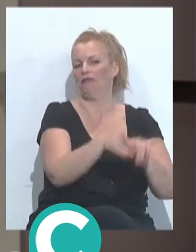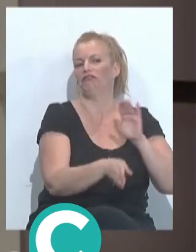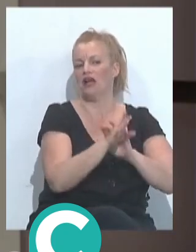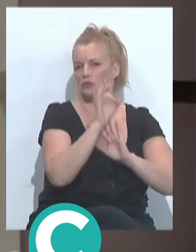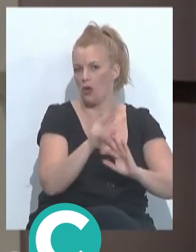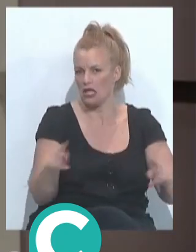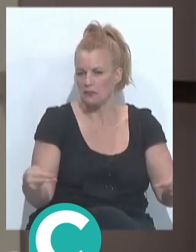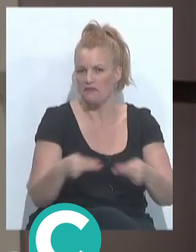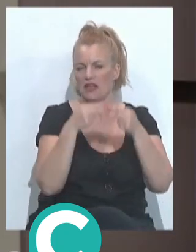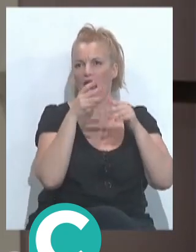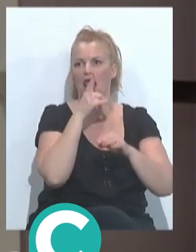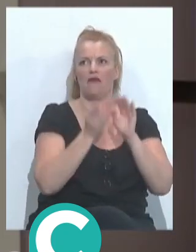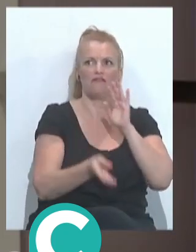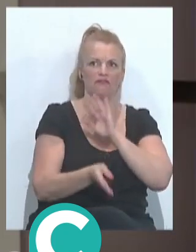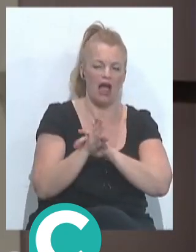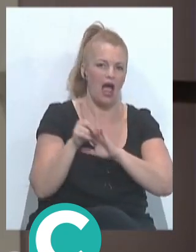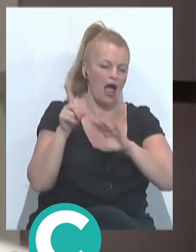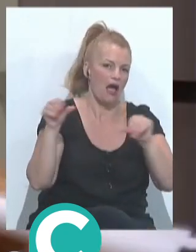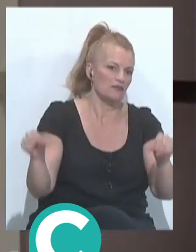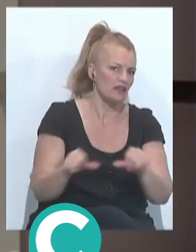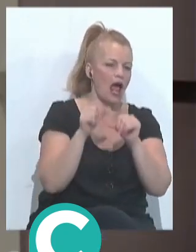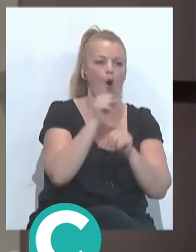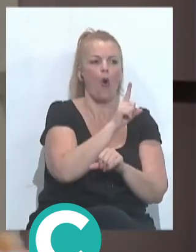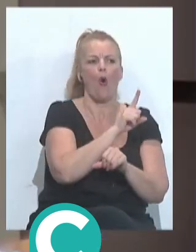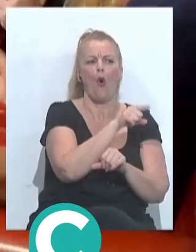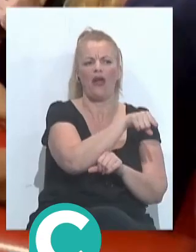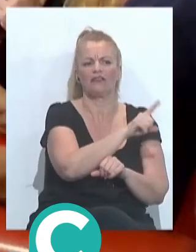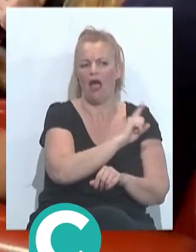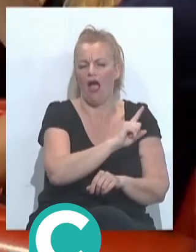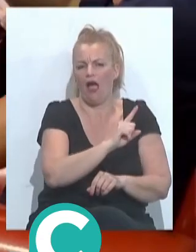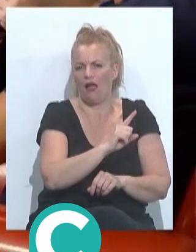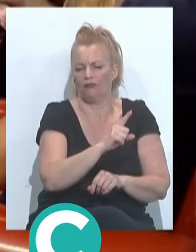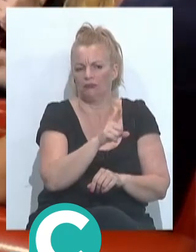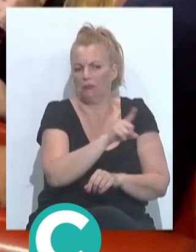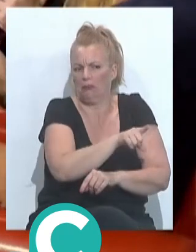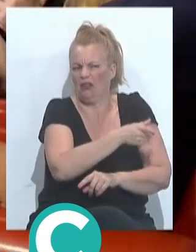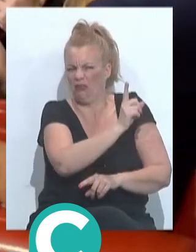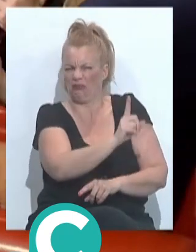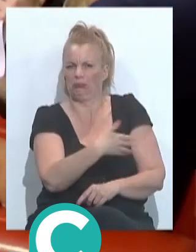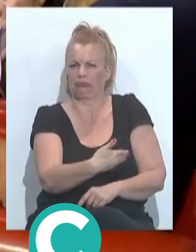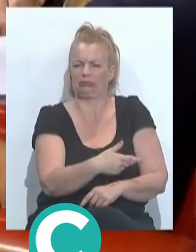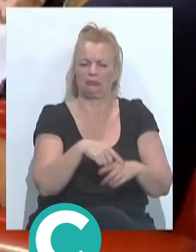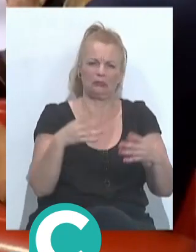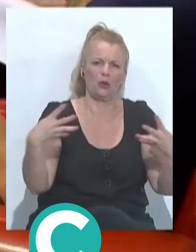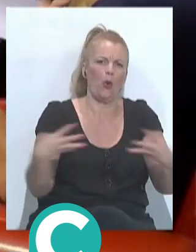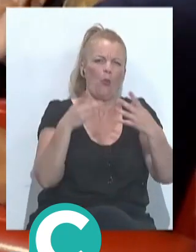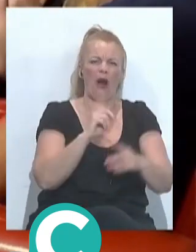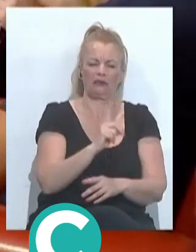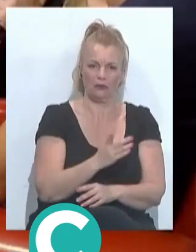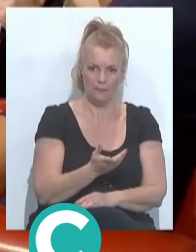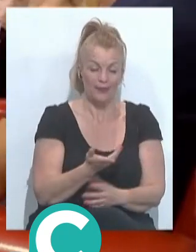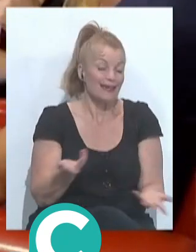esta viene de Villanueva de la Serena y esta no va a entrar ni de coña en cuarto, y empiezan a puntuar. A lo mejor, no sé,